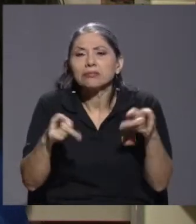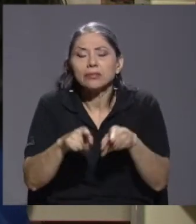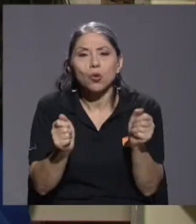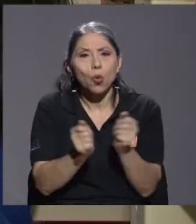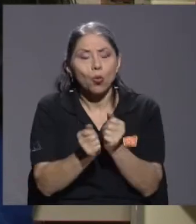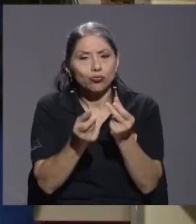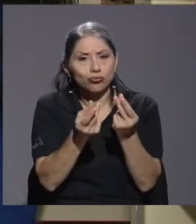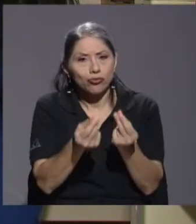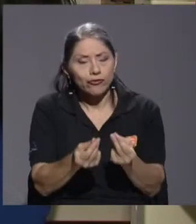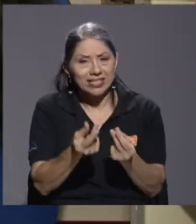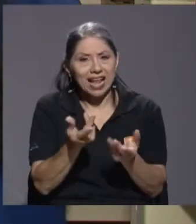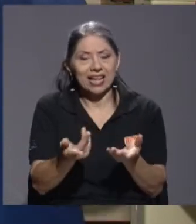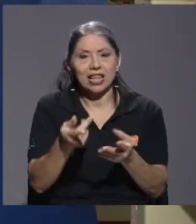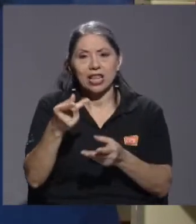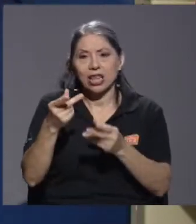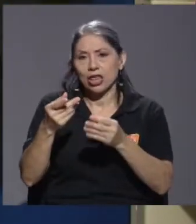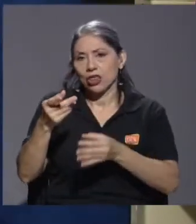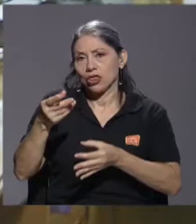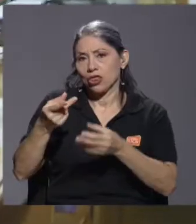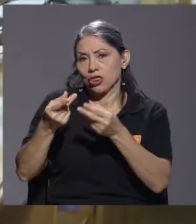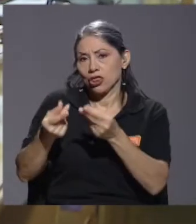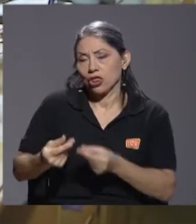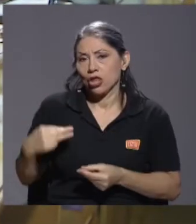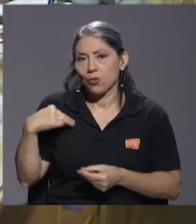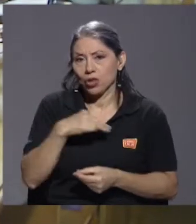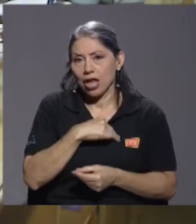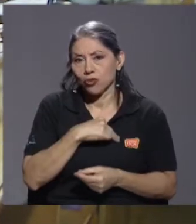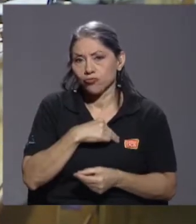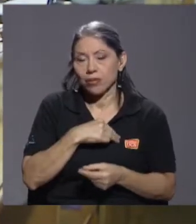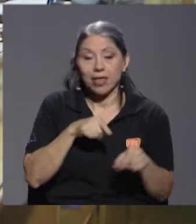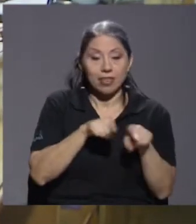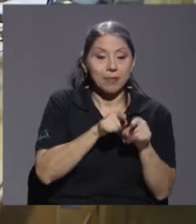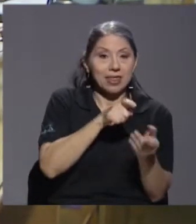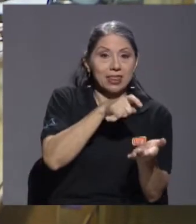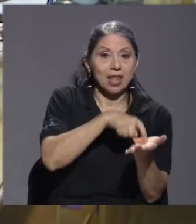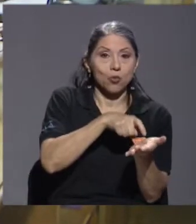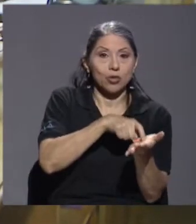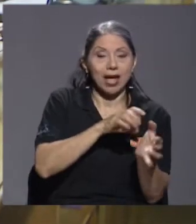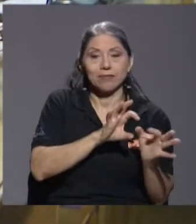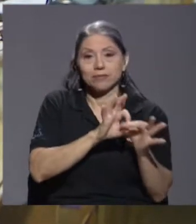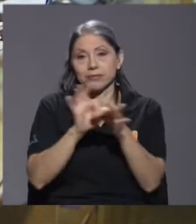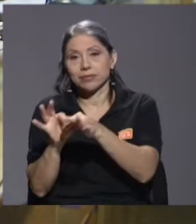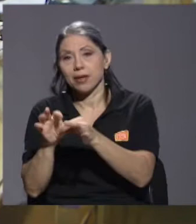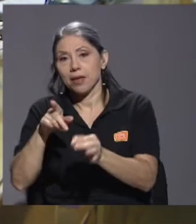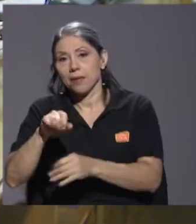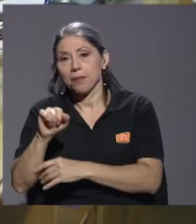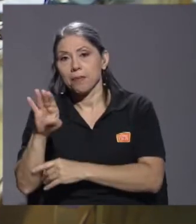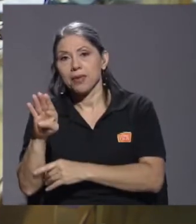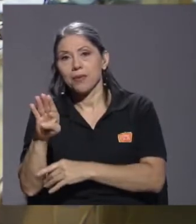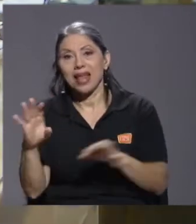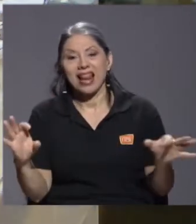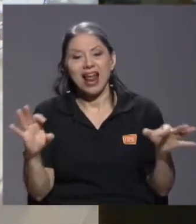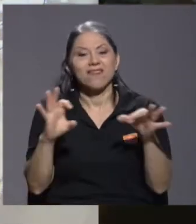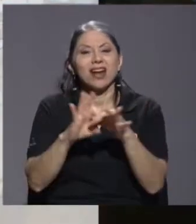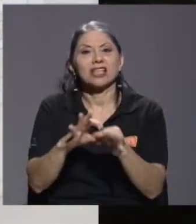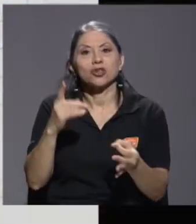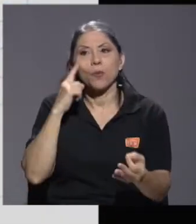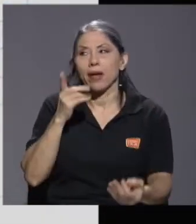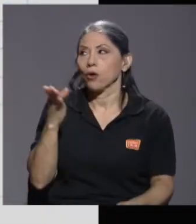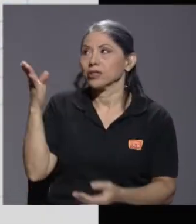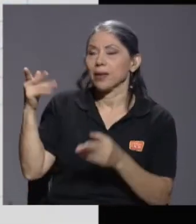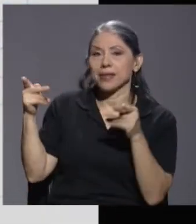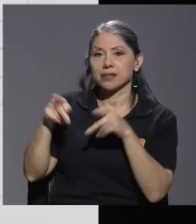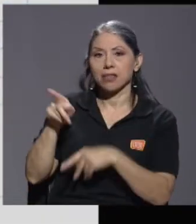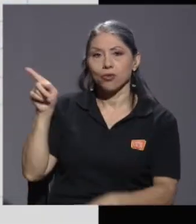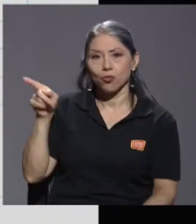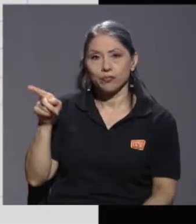tributario. La relación deuda PIB, más o menos en la misma forma, vean cómo vamos aumentando, va aumentando la línea por acá y lo